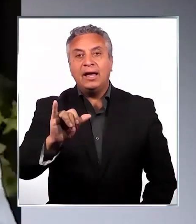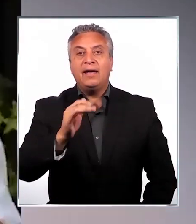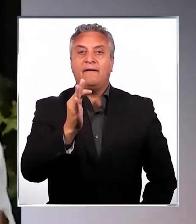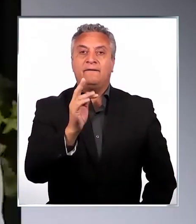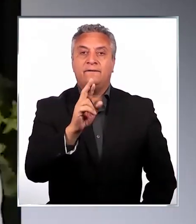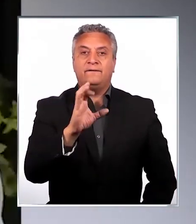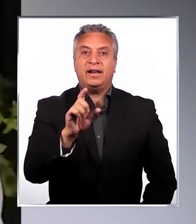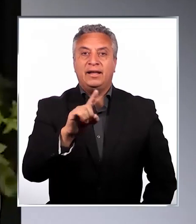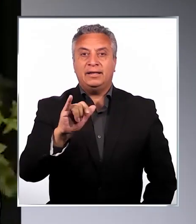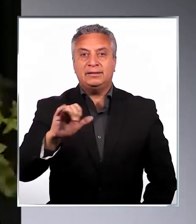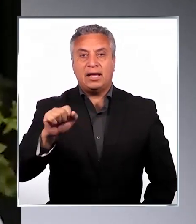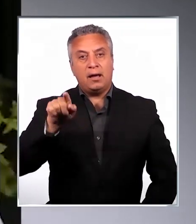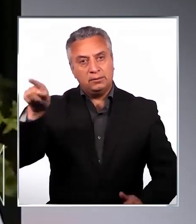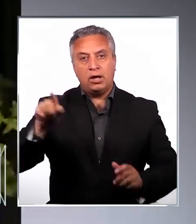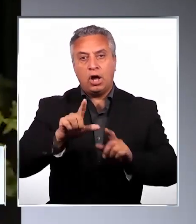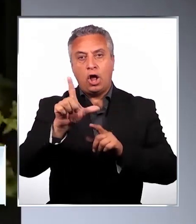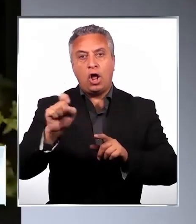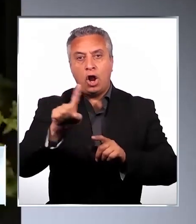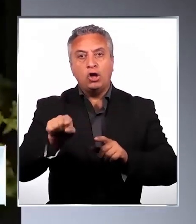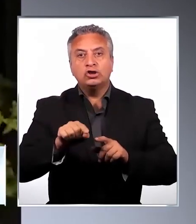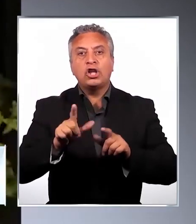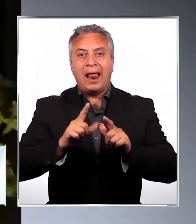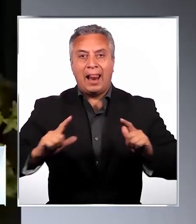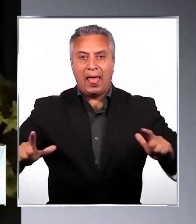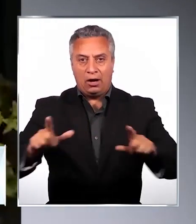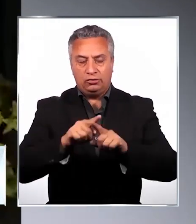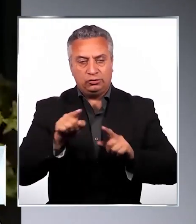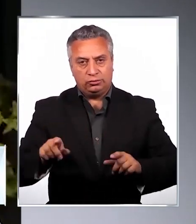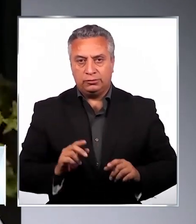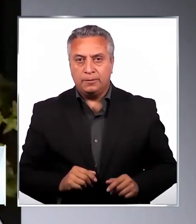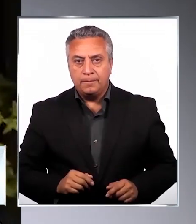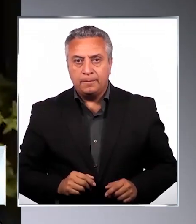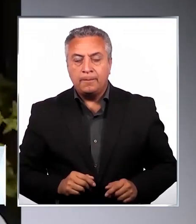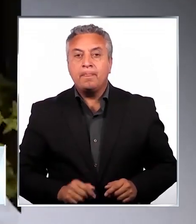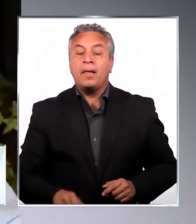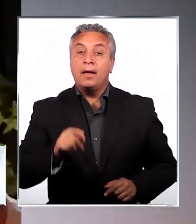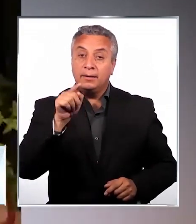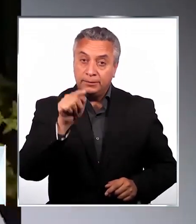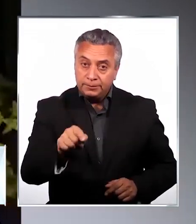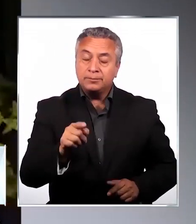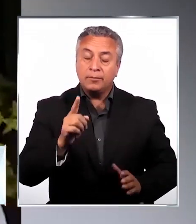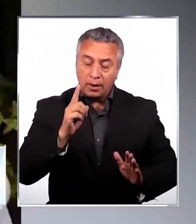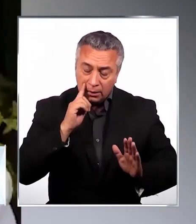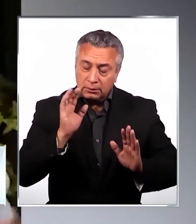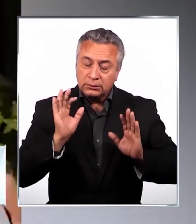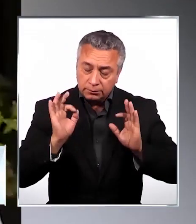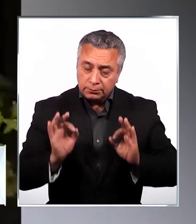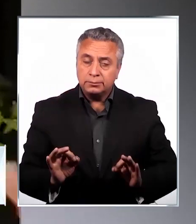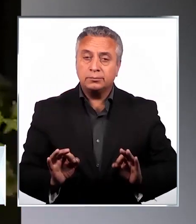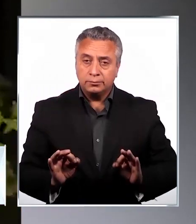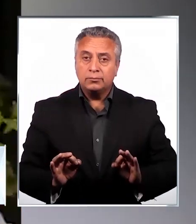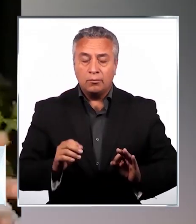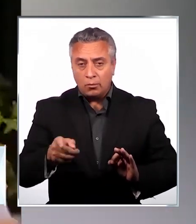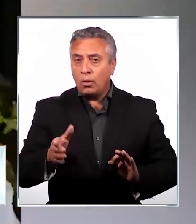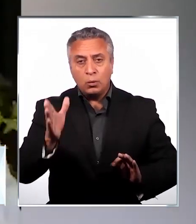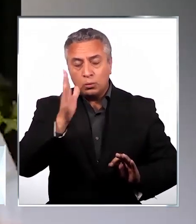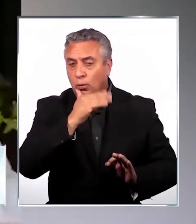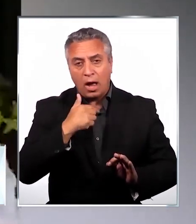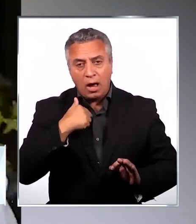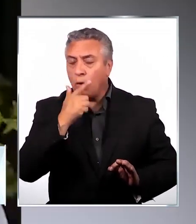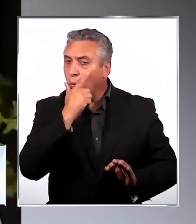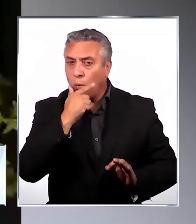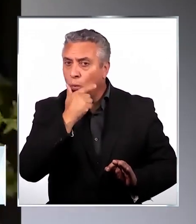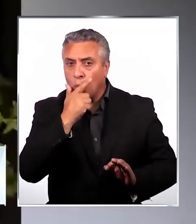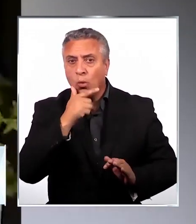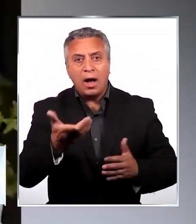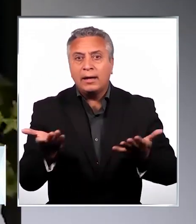Estamos en un incendio epidemiológico. Lamentablemente las medidas más restrictivas son las necesarias. Y en ese sentido, efectivamente, no hay mucha